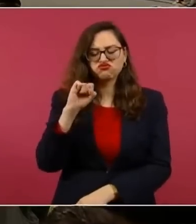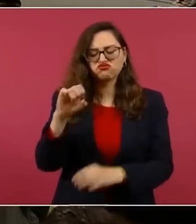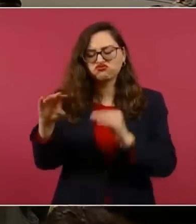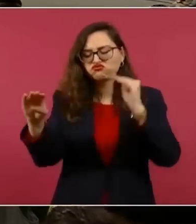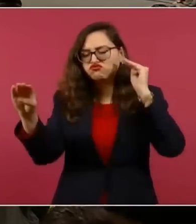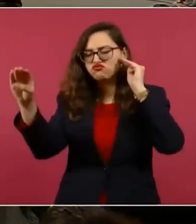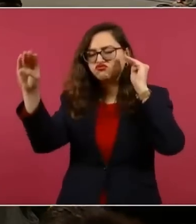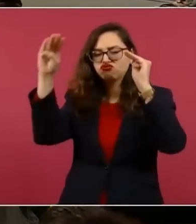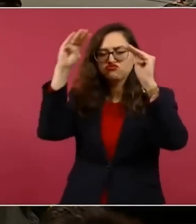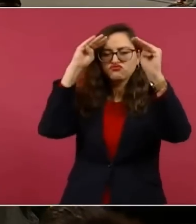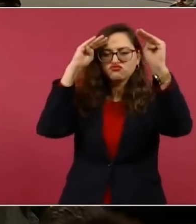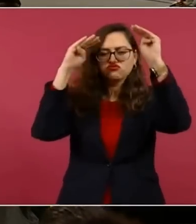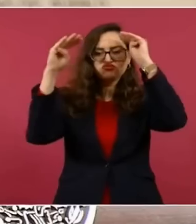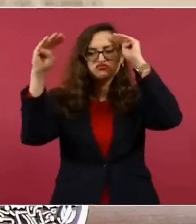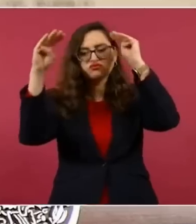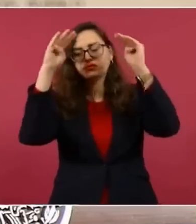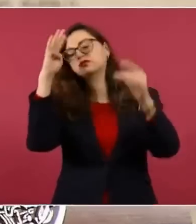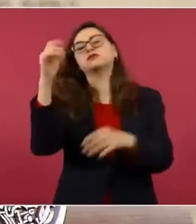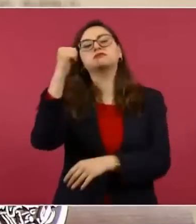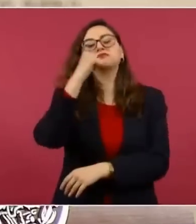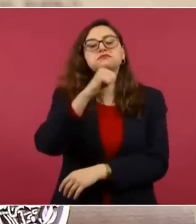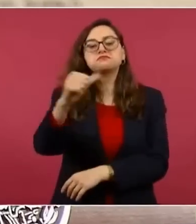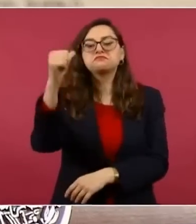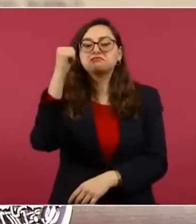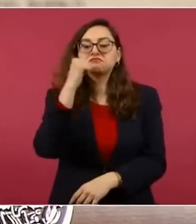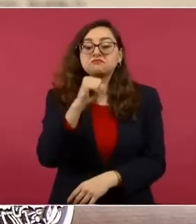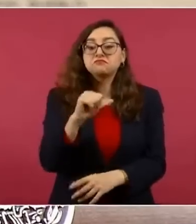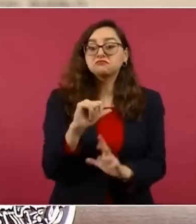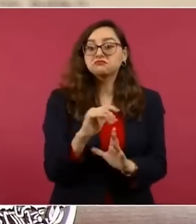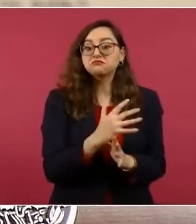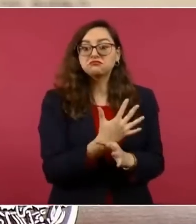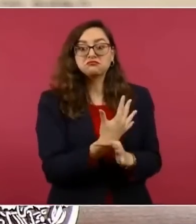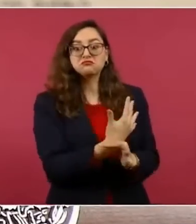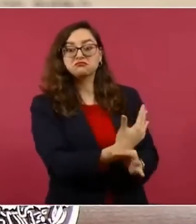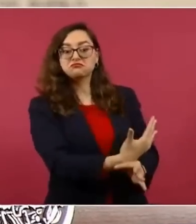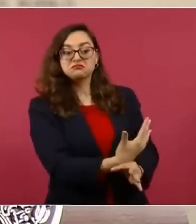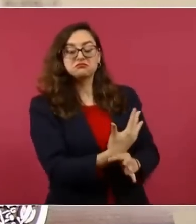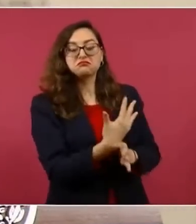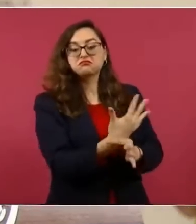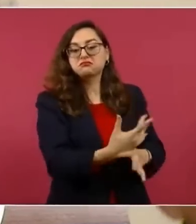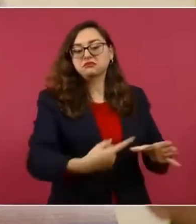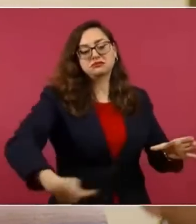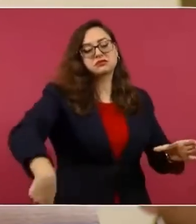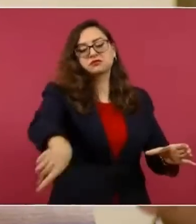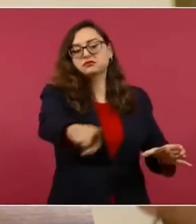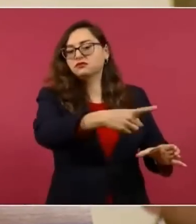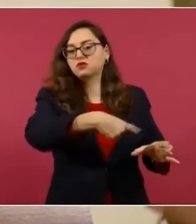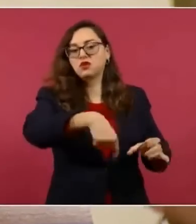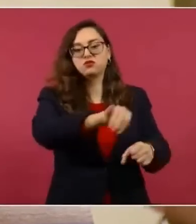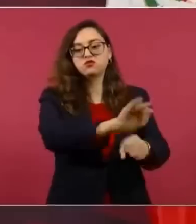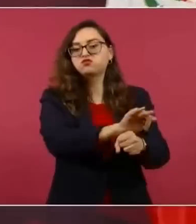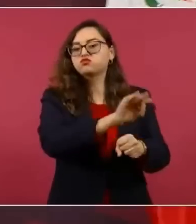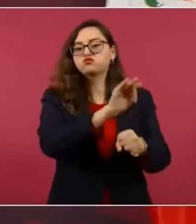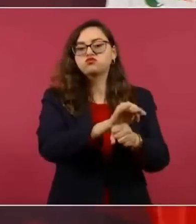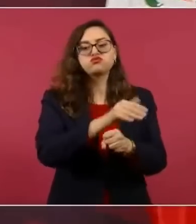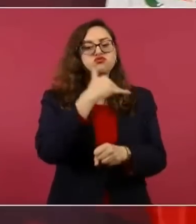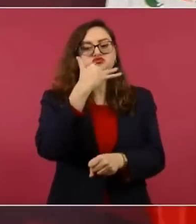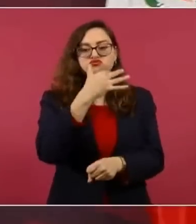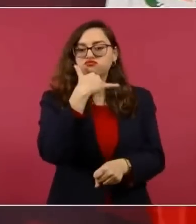y siempre a defender la corrupción,